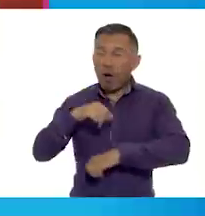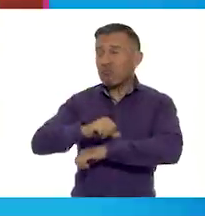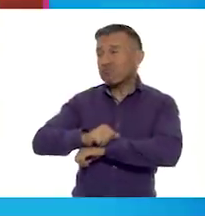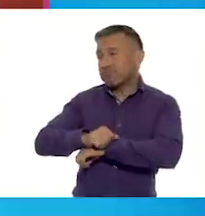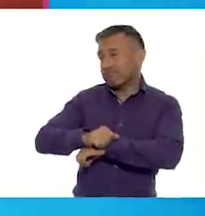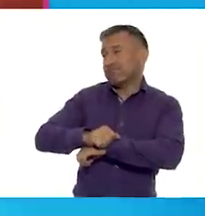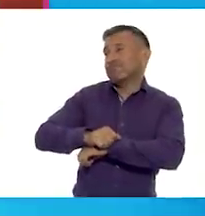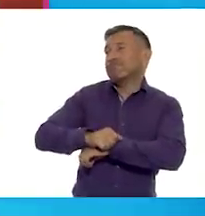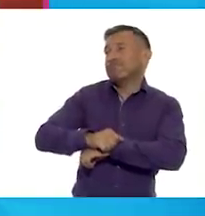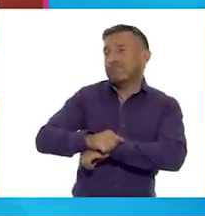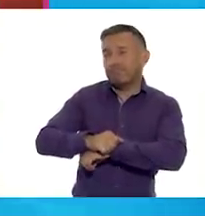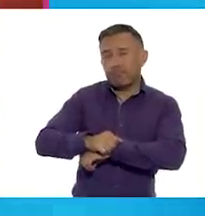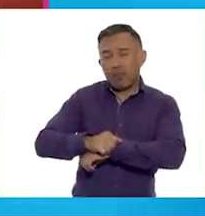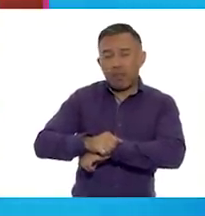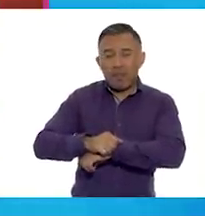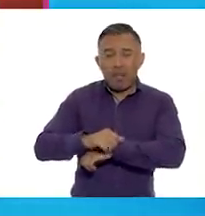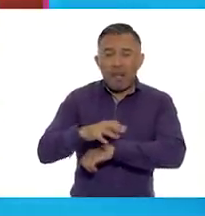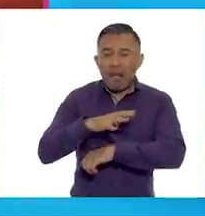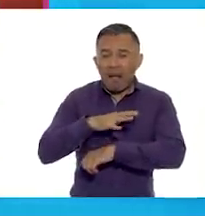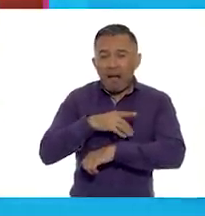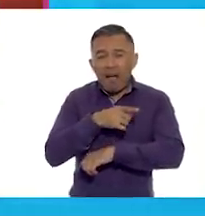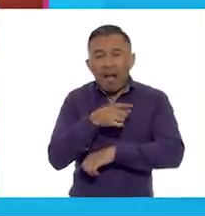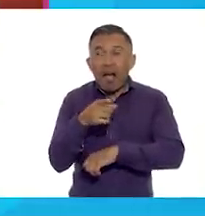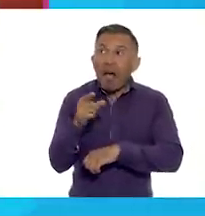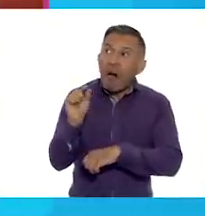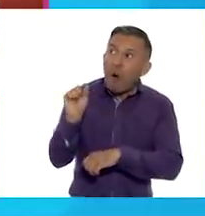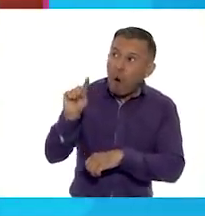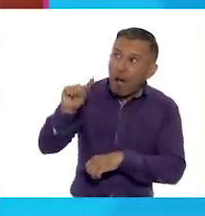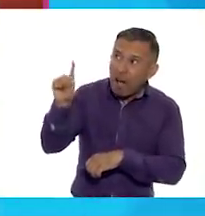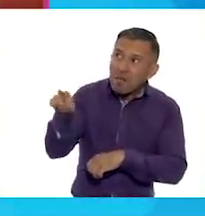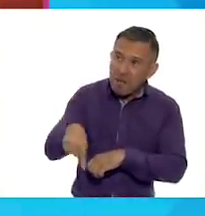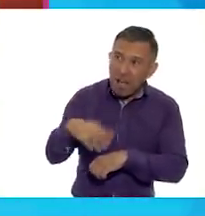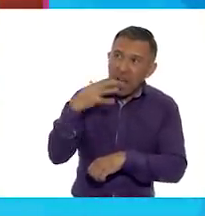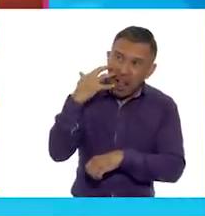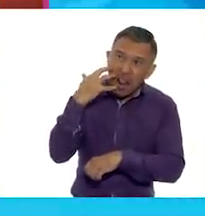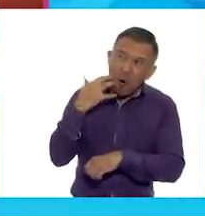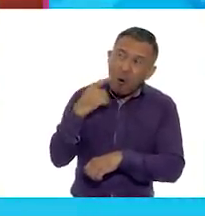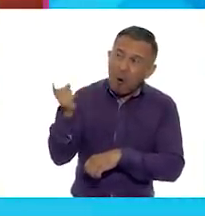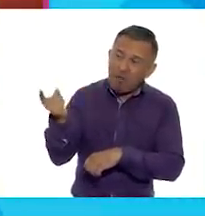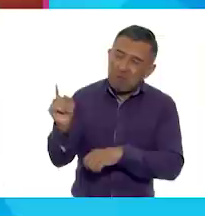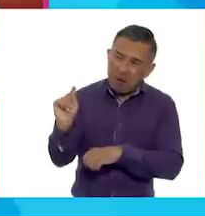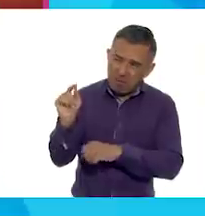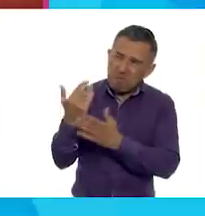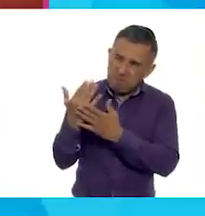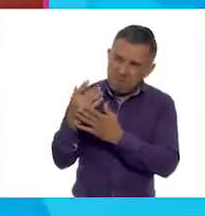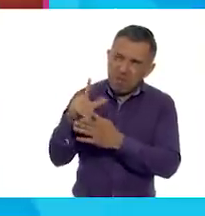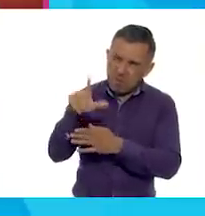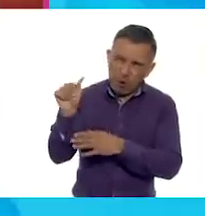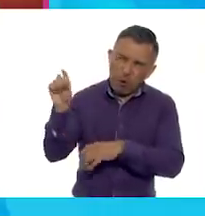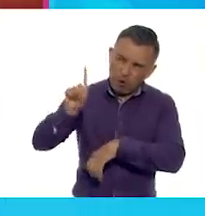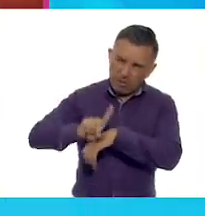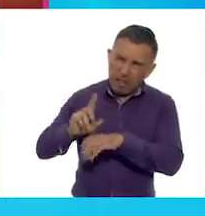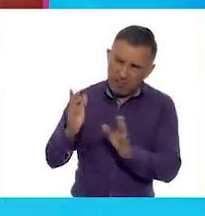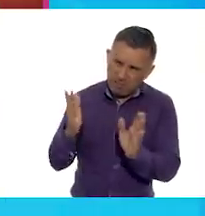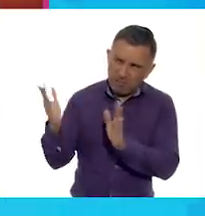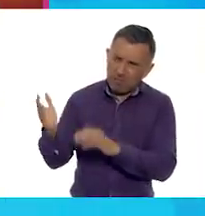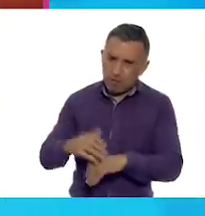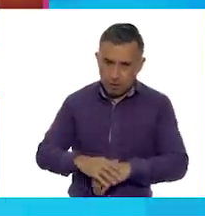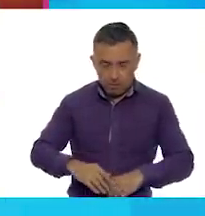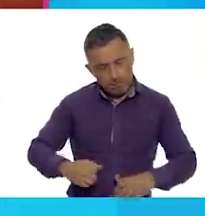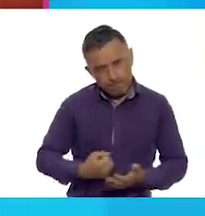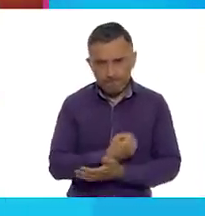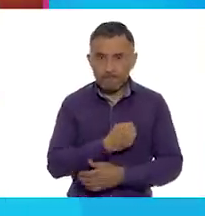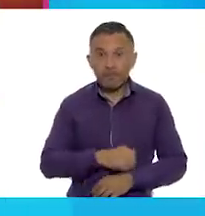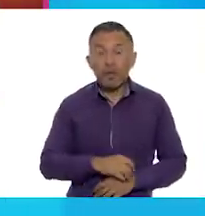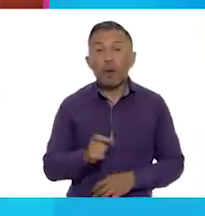¡Tienen unos familiares de leones en camino! ¡Tendrá que ser otro día! Una tarde fue de